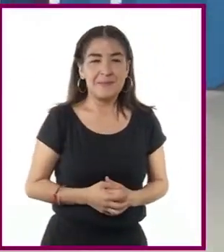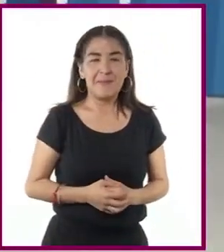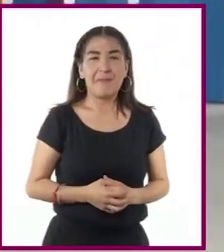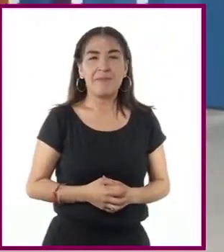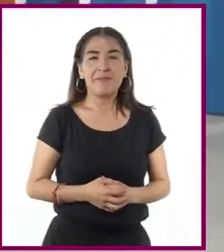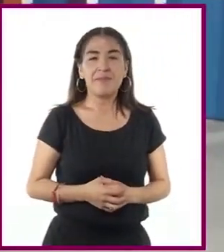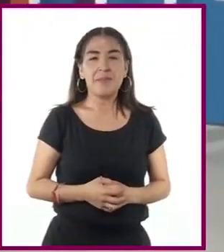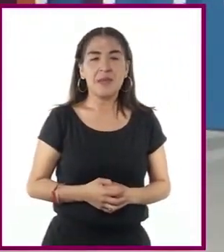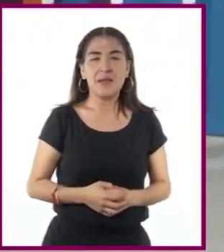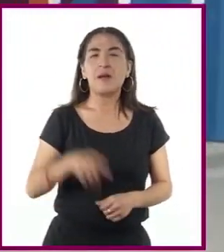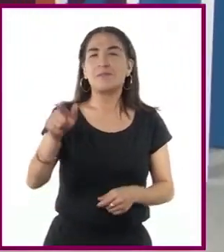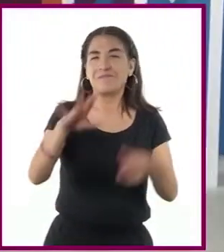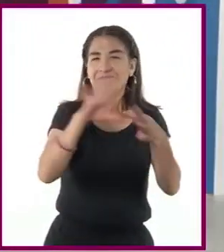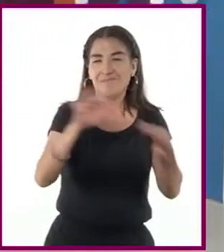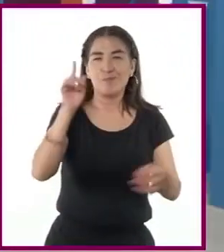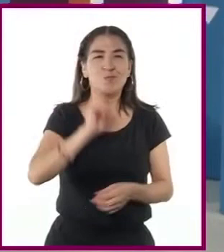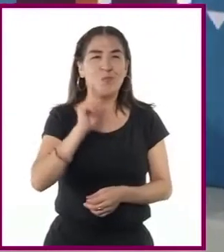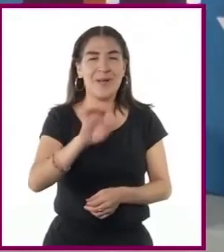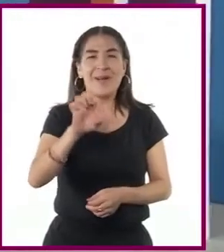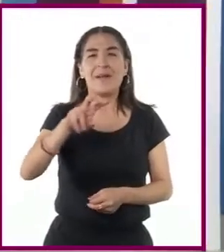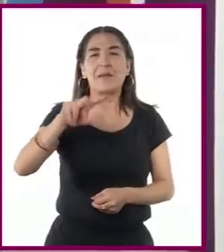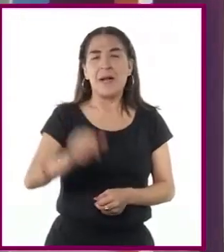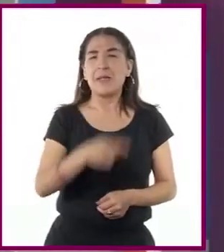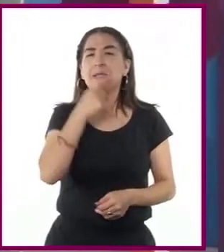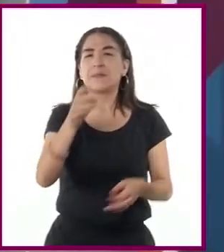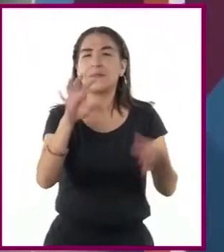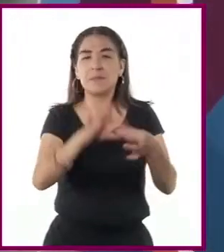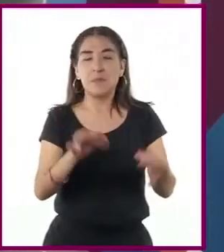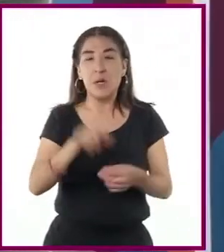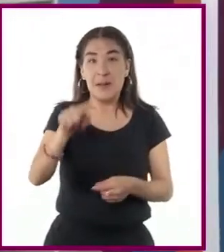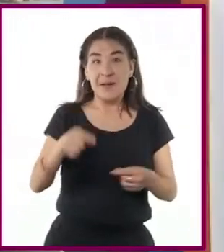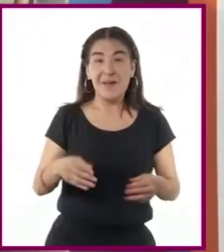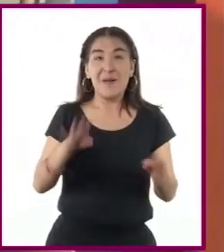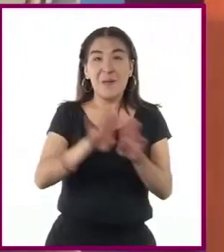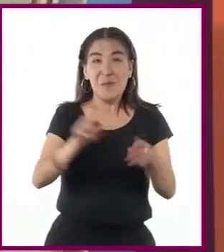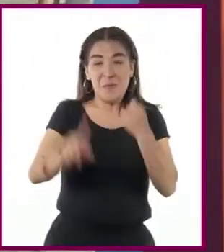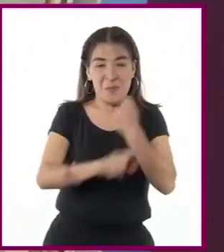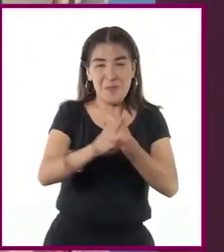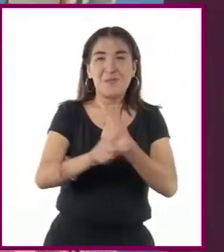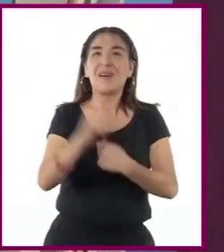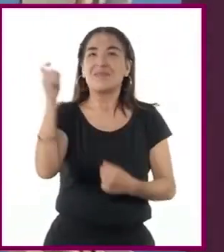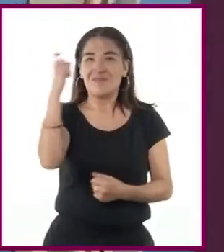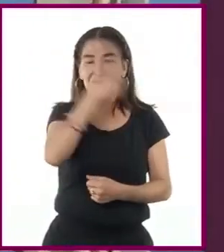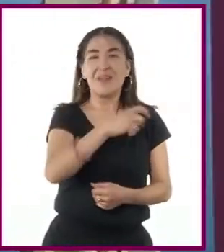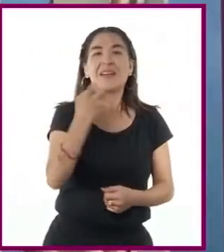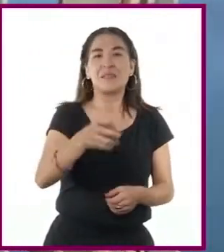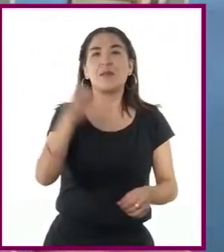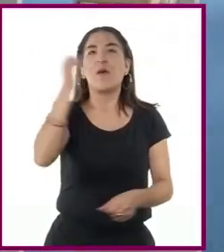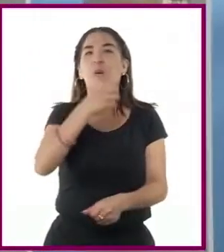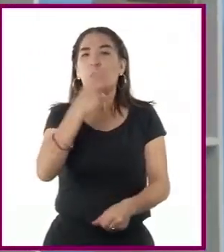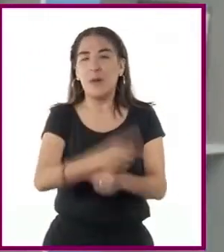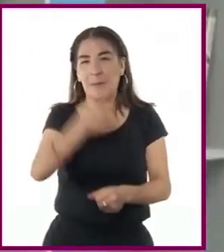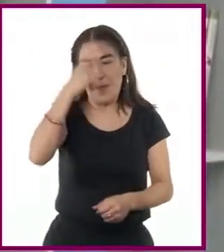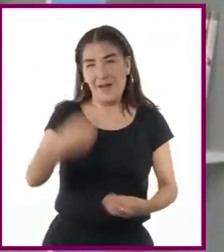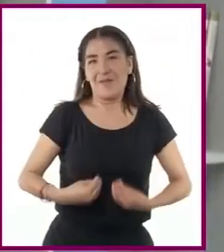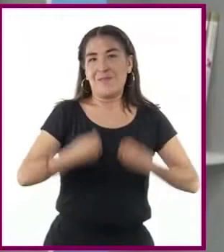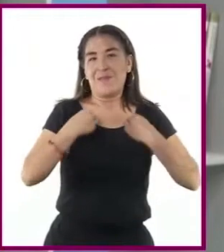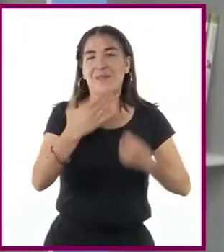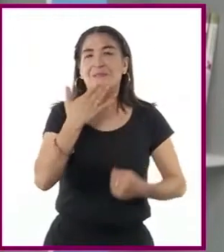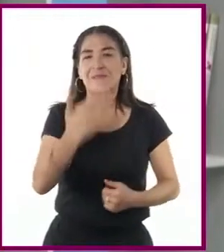Como menciona Eva, la vida en un primer momento no era complicada, debido a que había suficientes oportunidades para vivir bien.